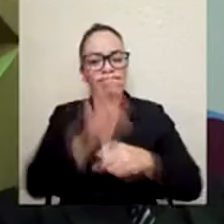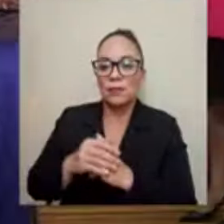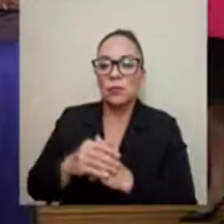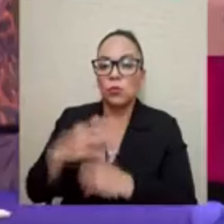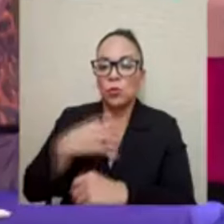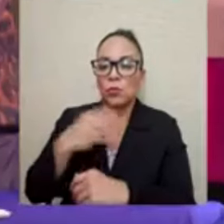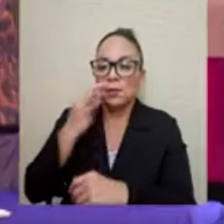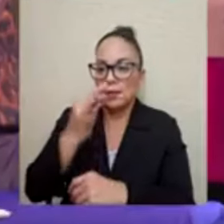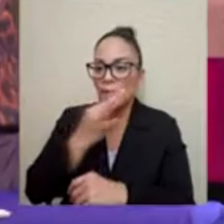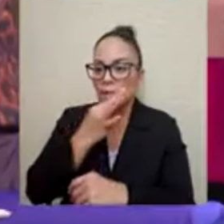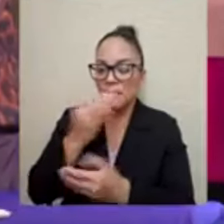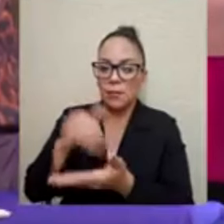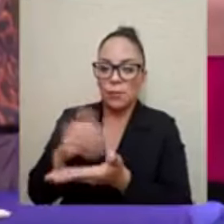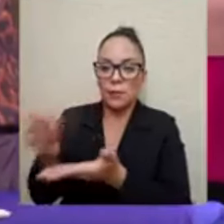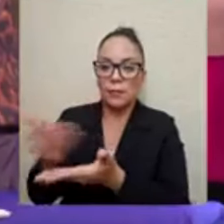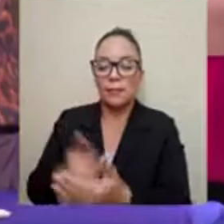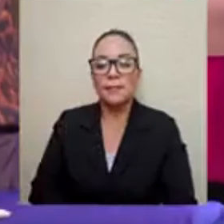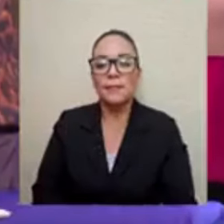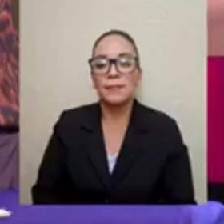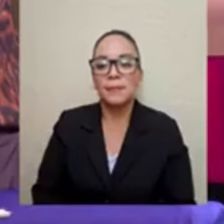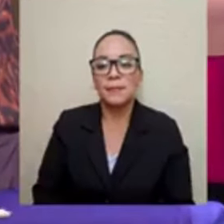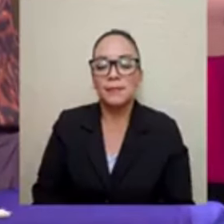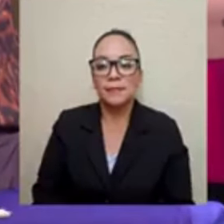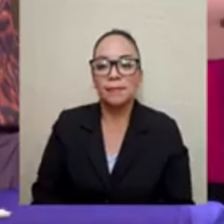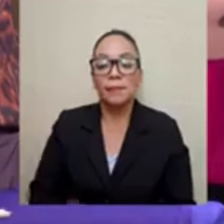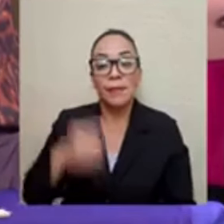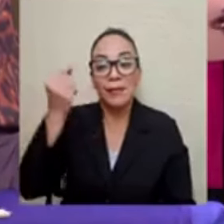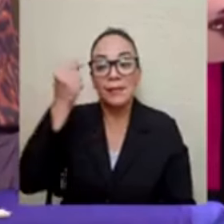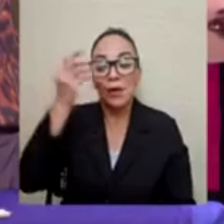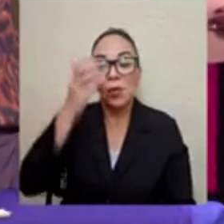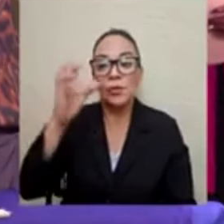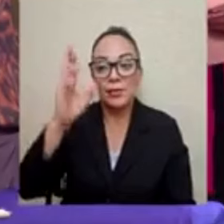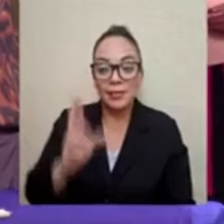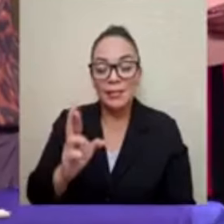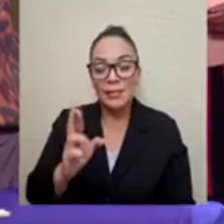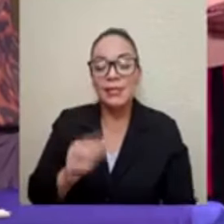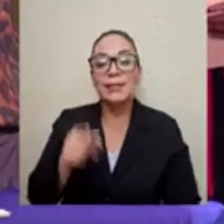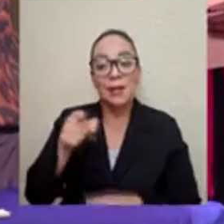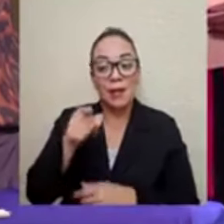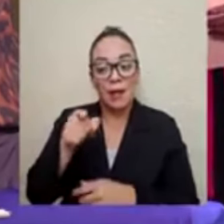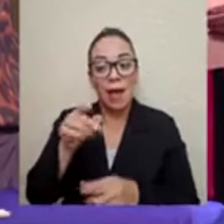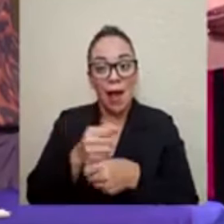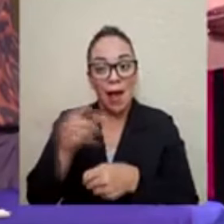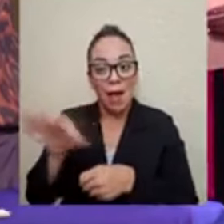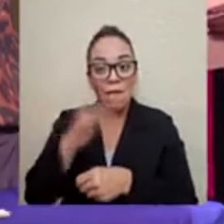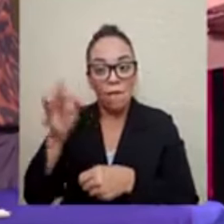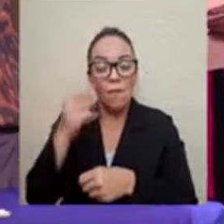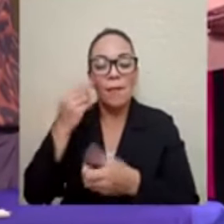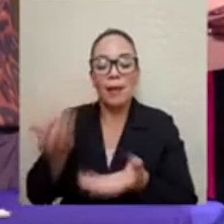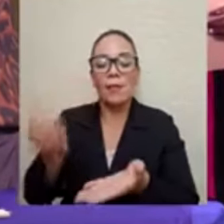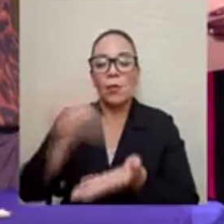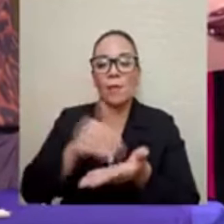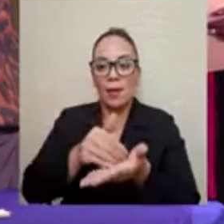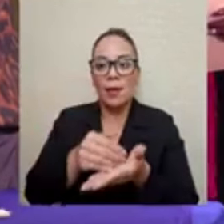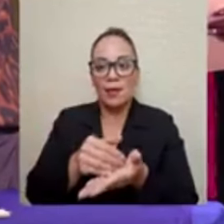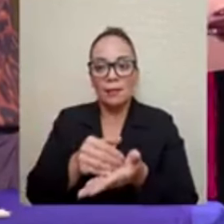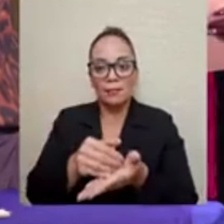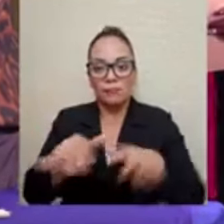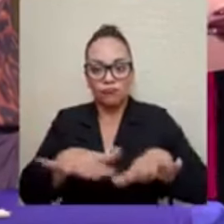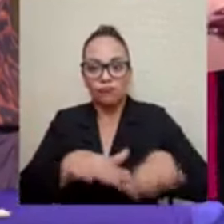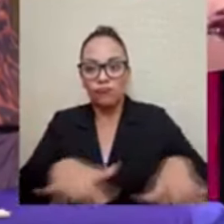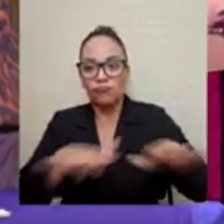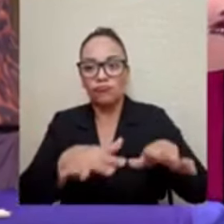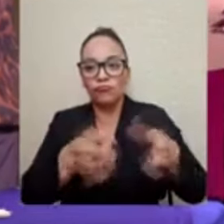En este acto vamos a realizar el primer pago de indemnización de una